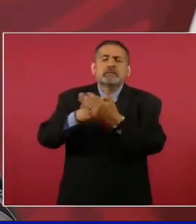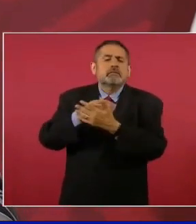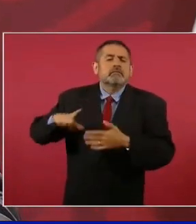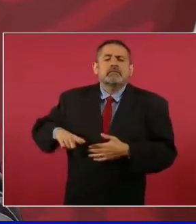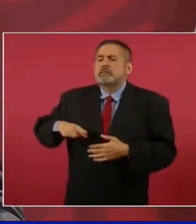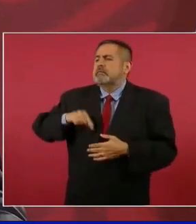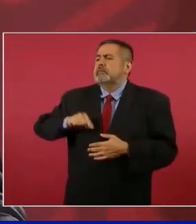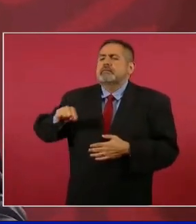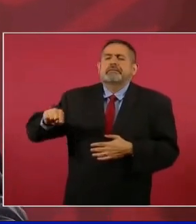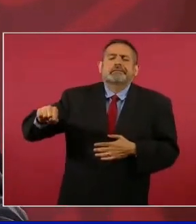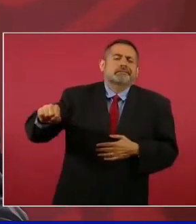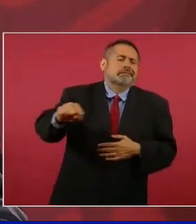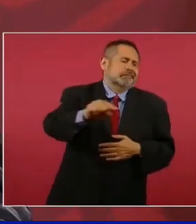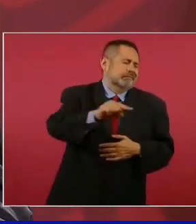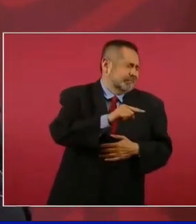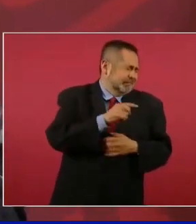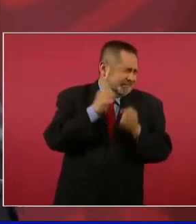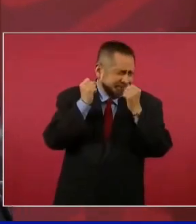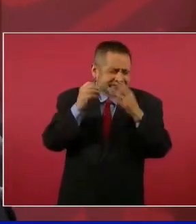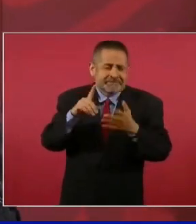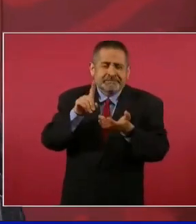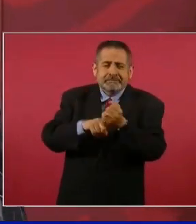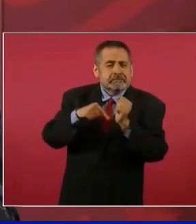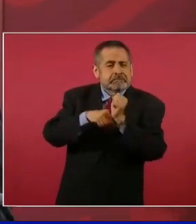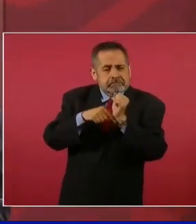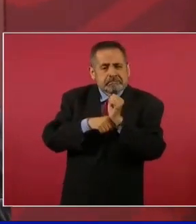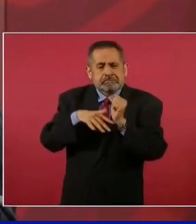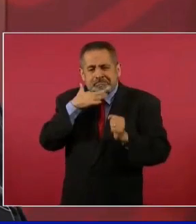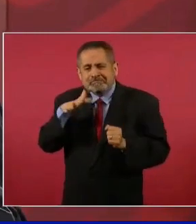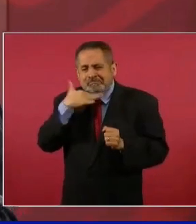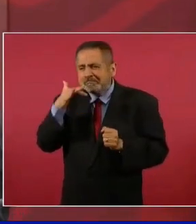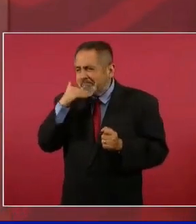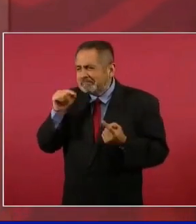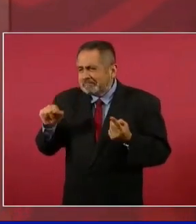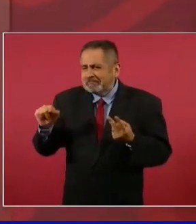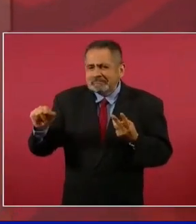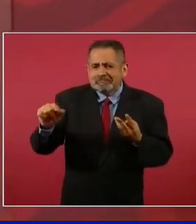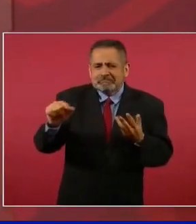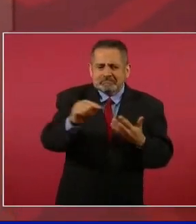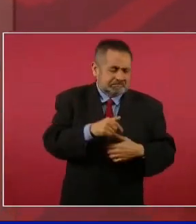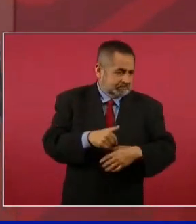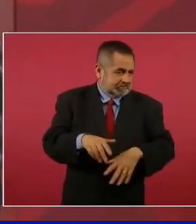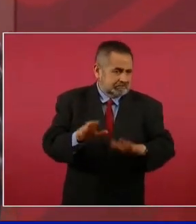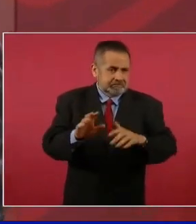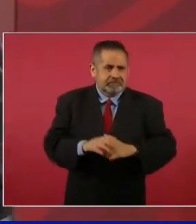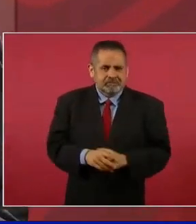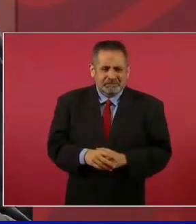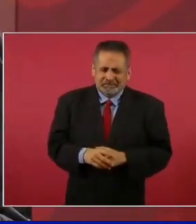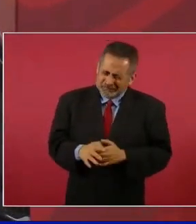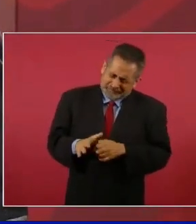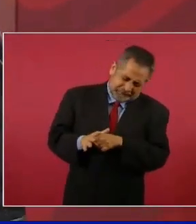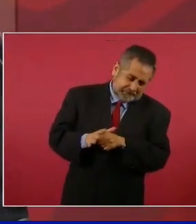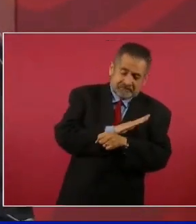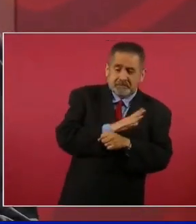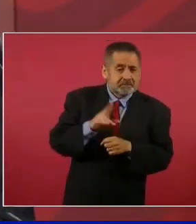estaba cundido